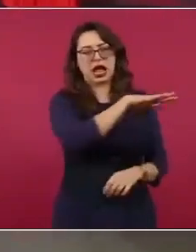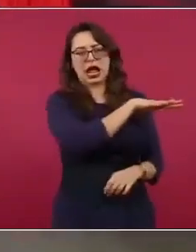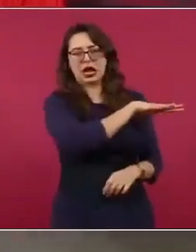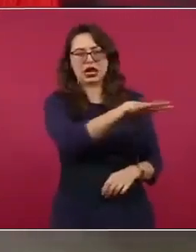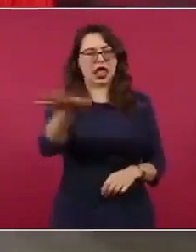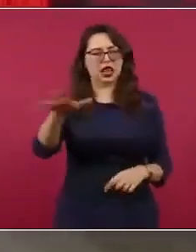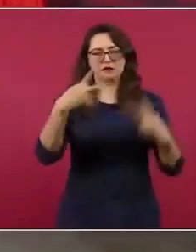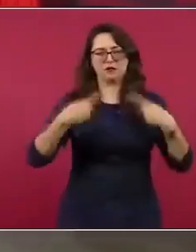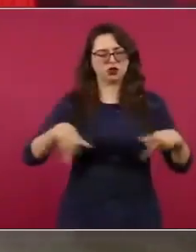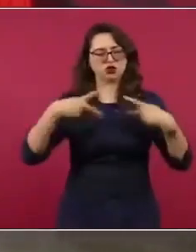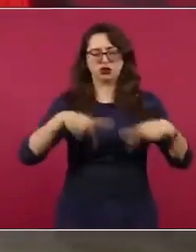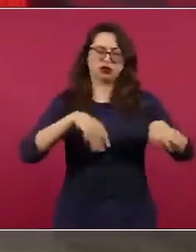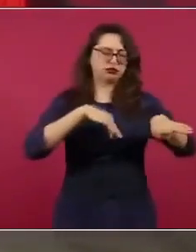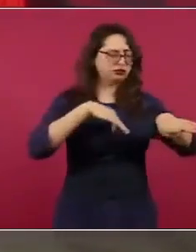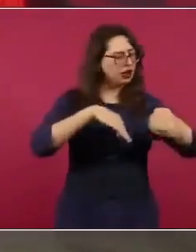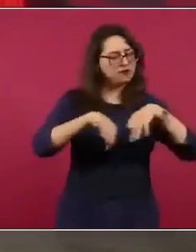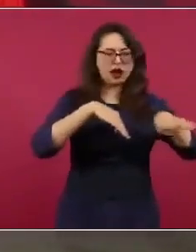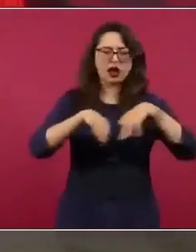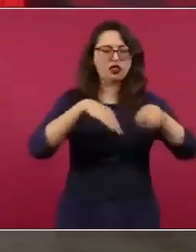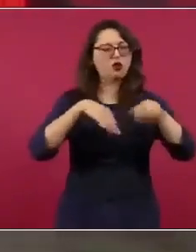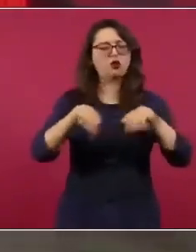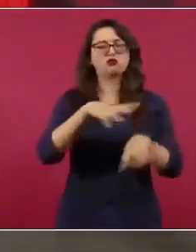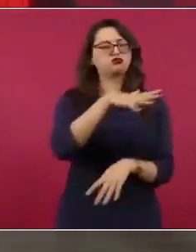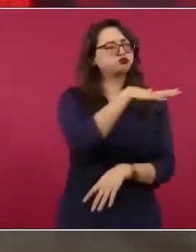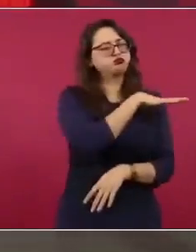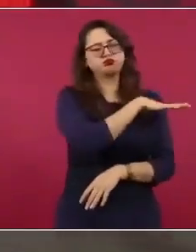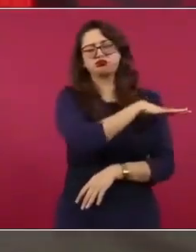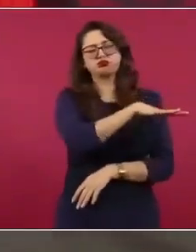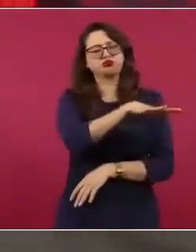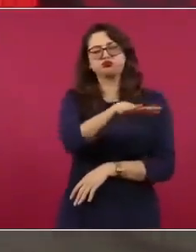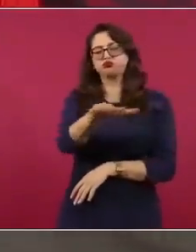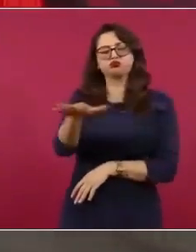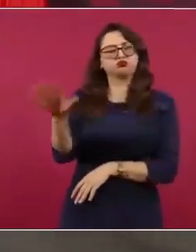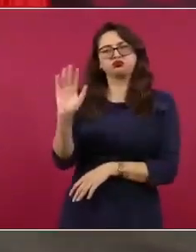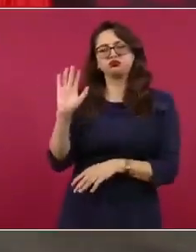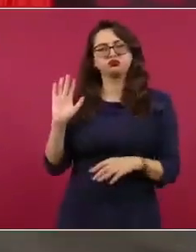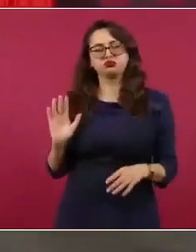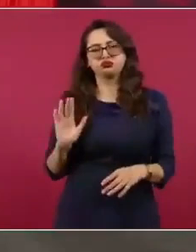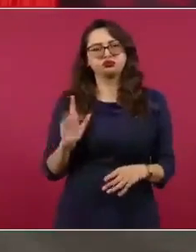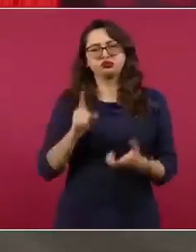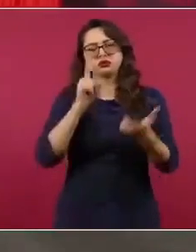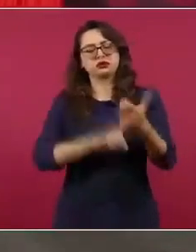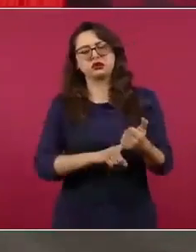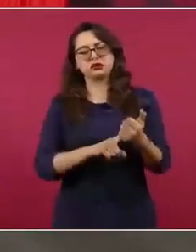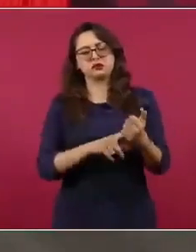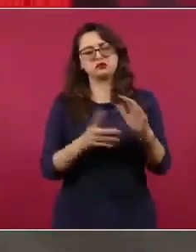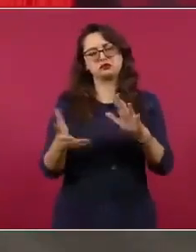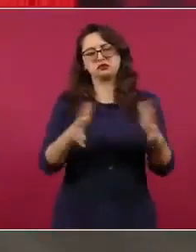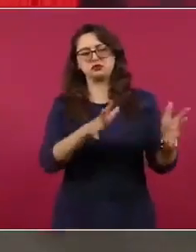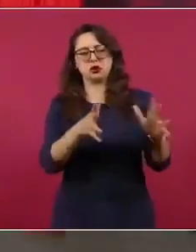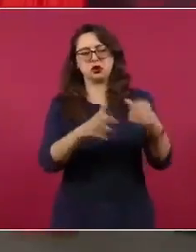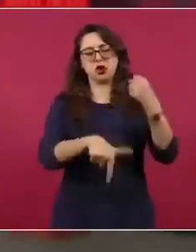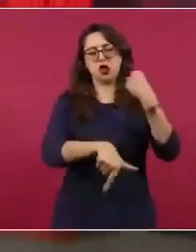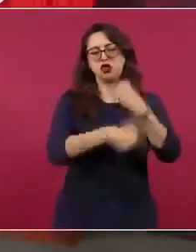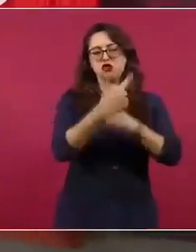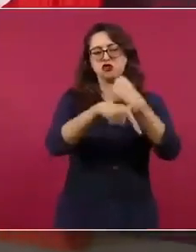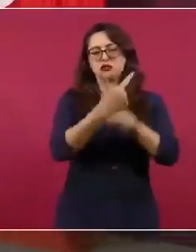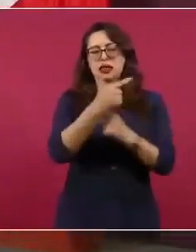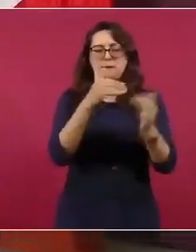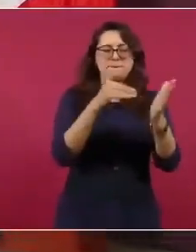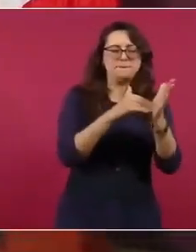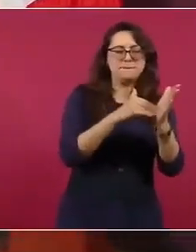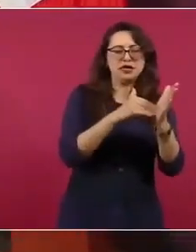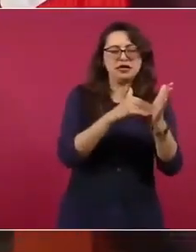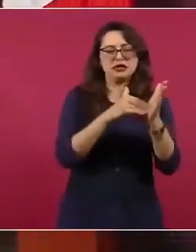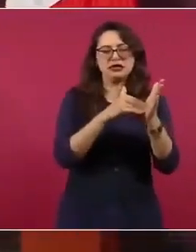sueldo de un trabajador del Seguro Social era de 12 mil 500